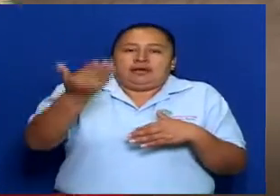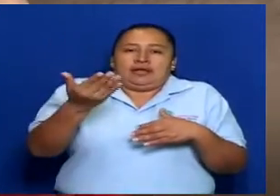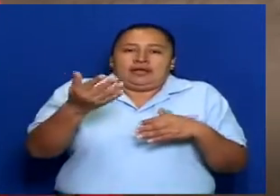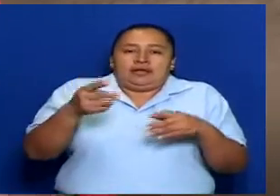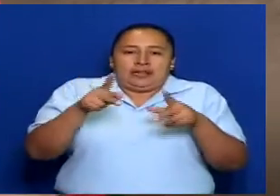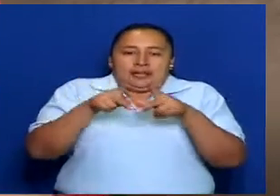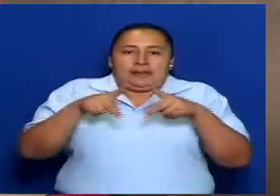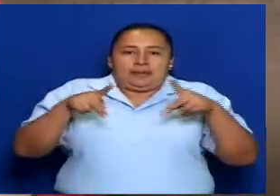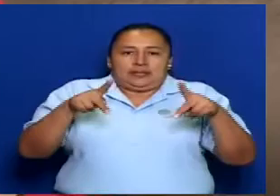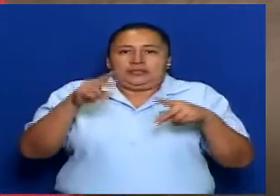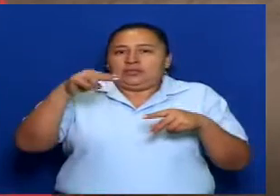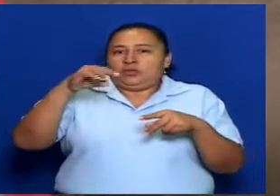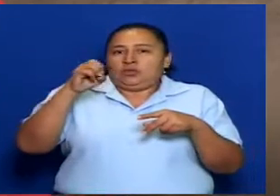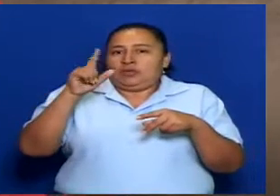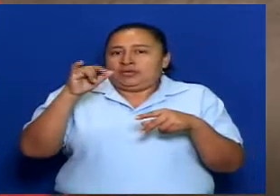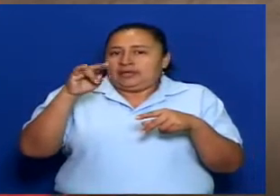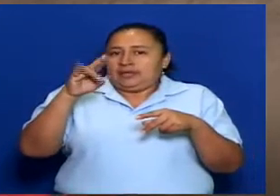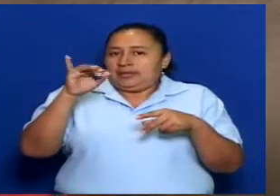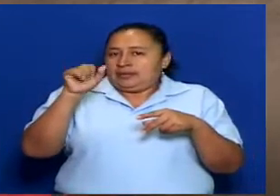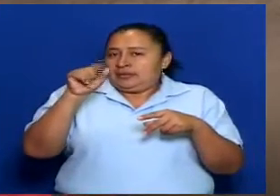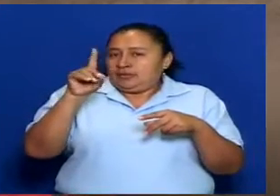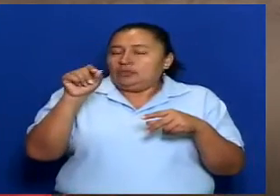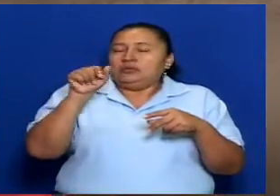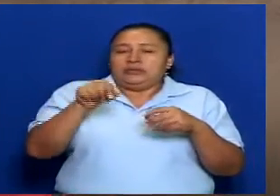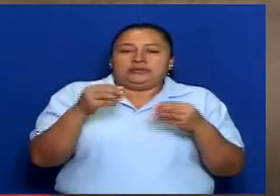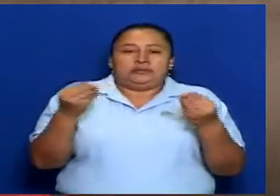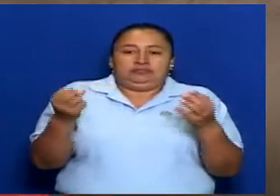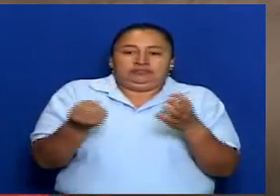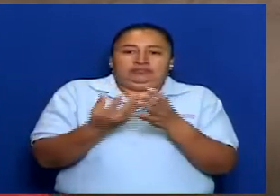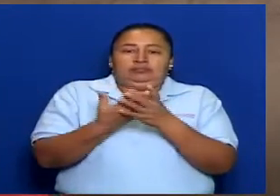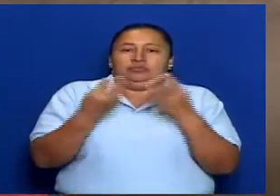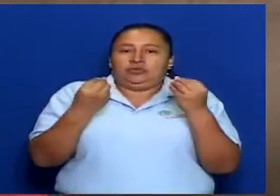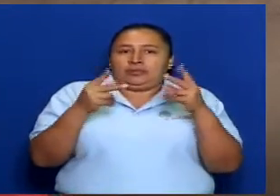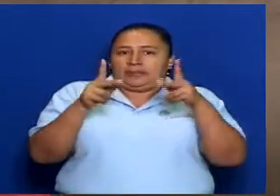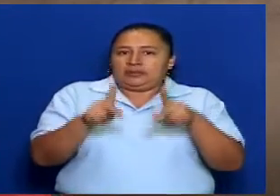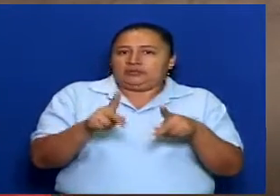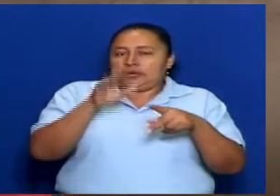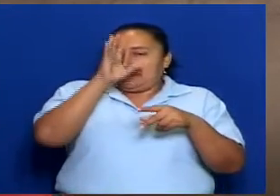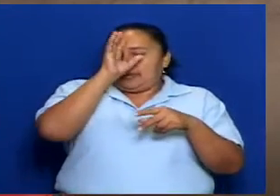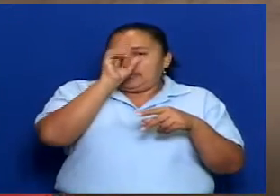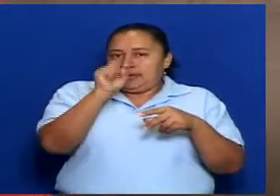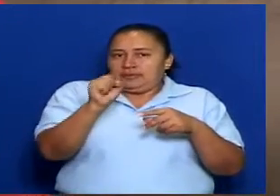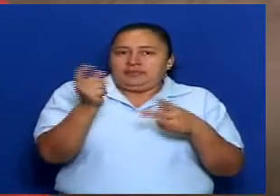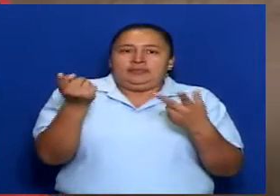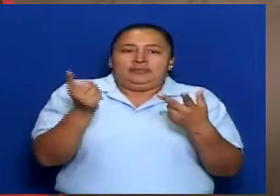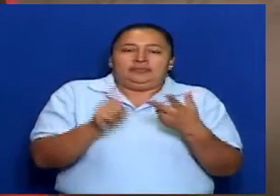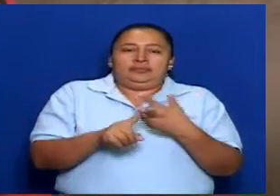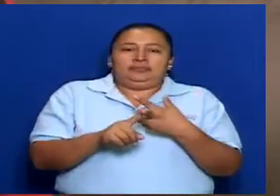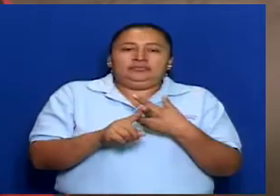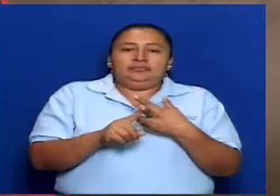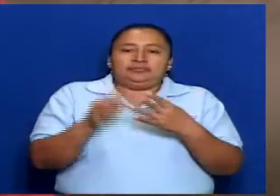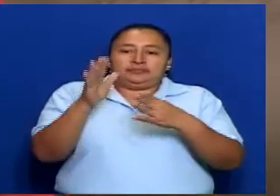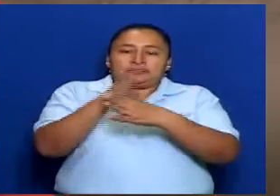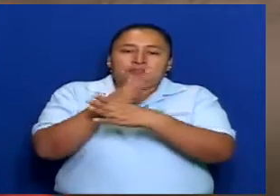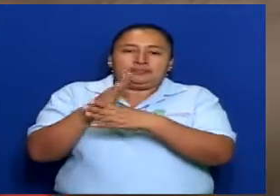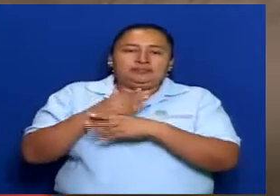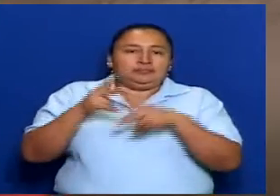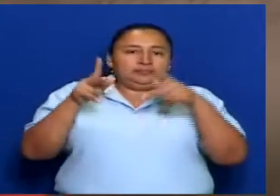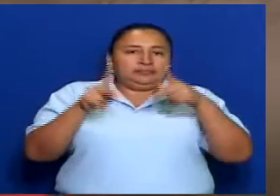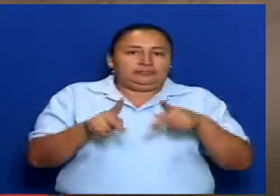en la plaza no alineados. Aquí hay integración, igualmente embajadores, diversas